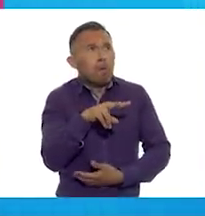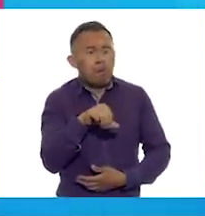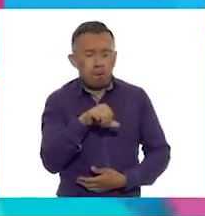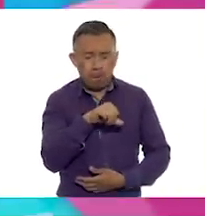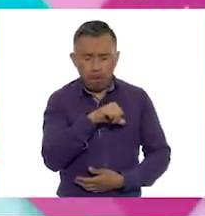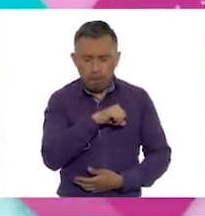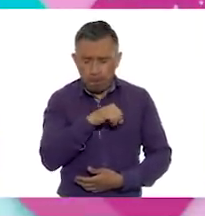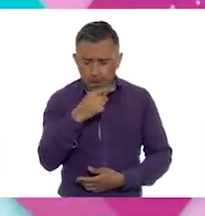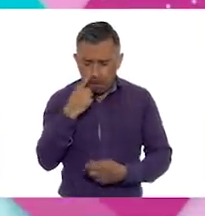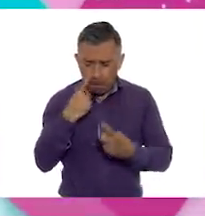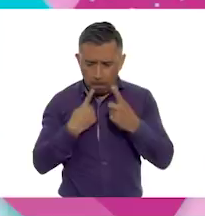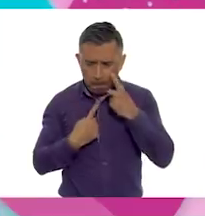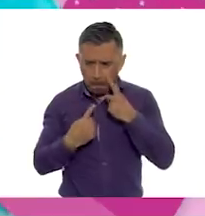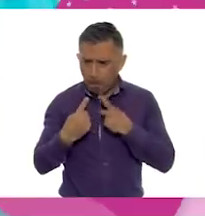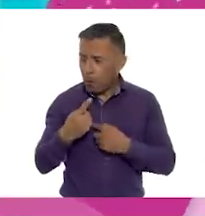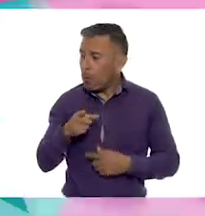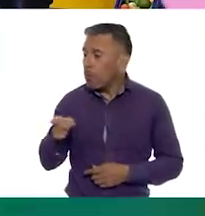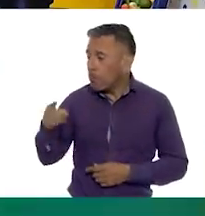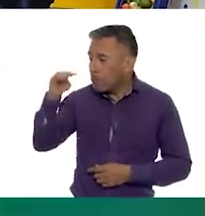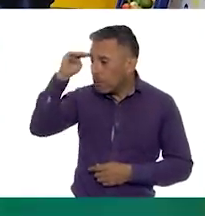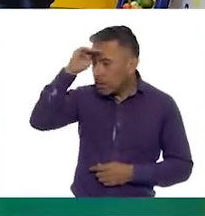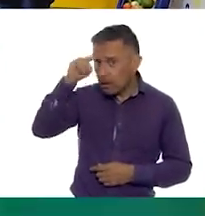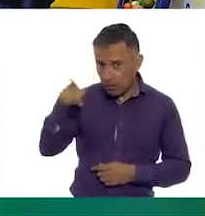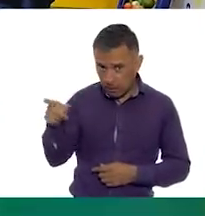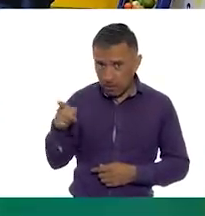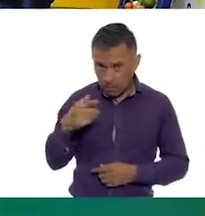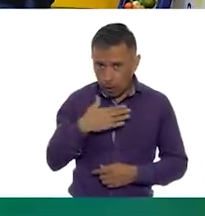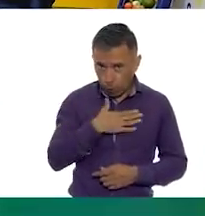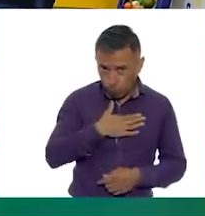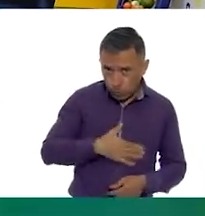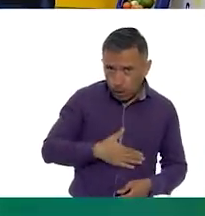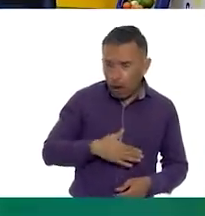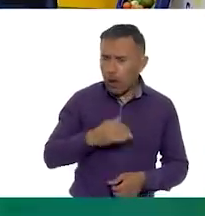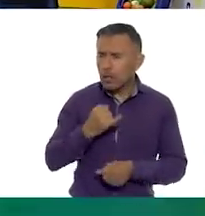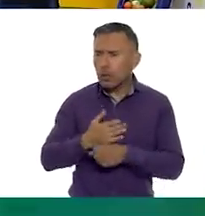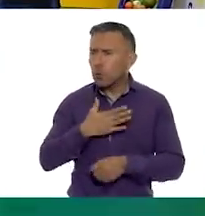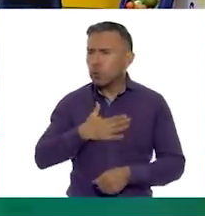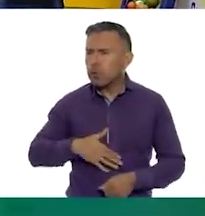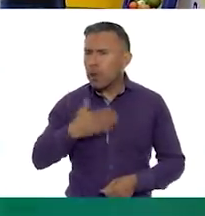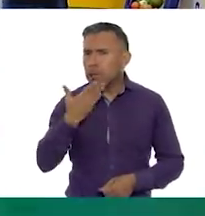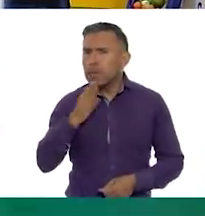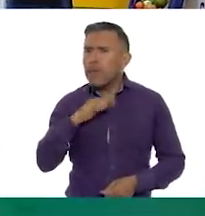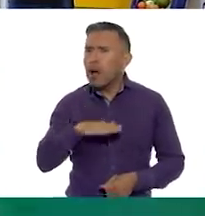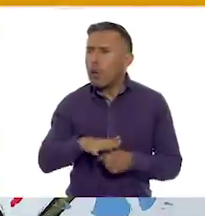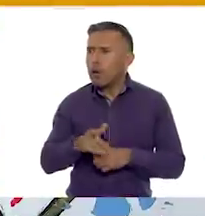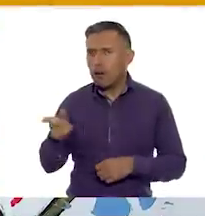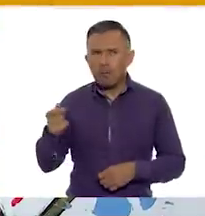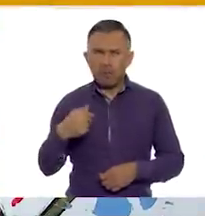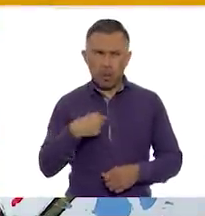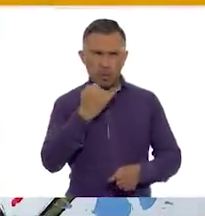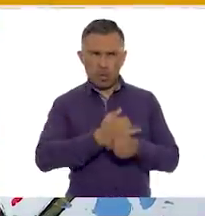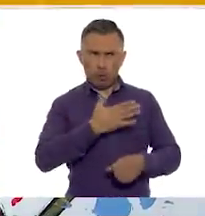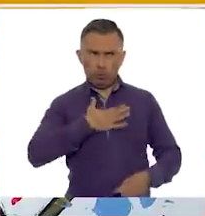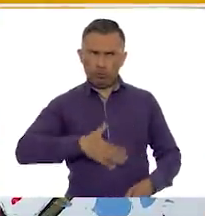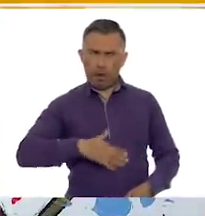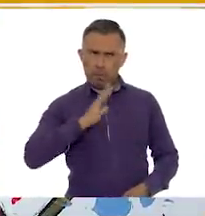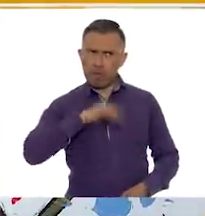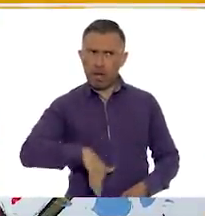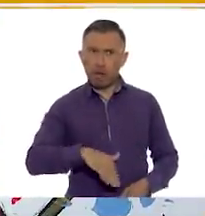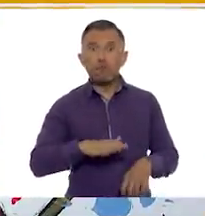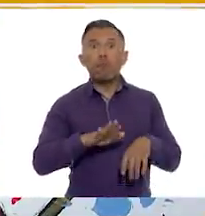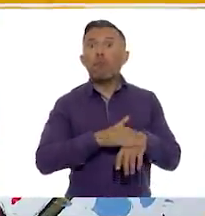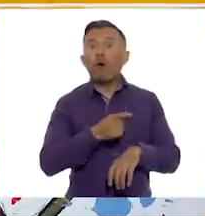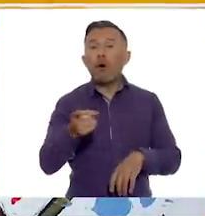Gloria, ¿y qué piensas? ¿Esta es una situación justa o injusta? Es injusta, maestra, porque los niños mayores tienen